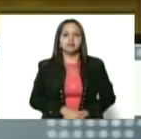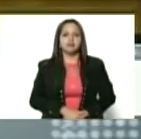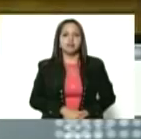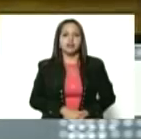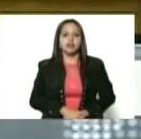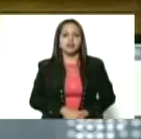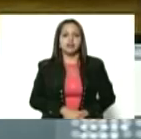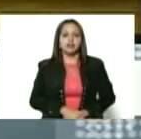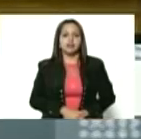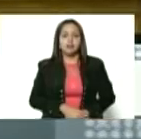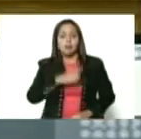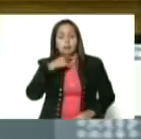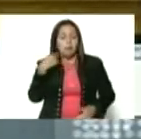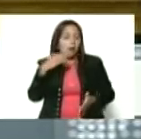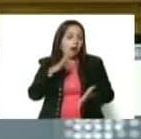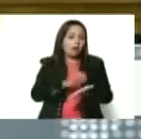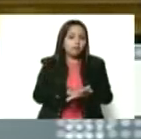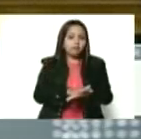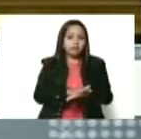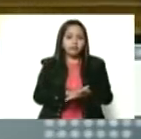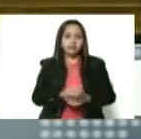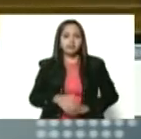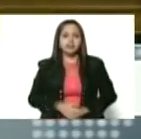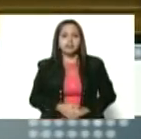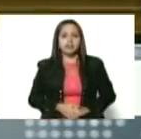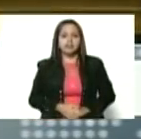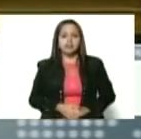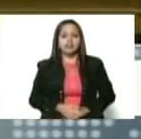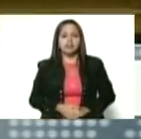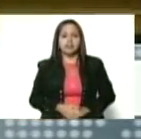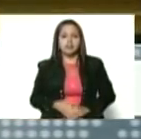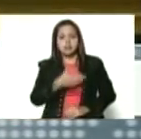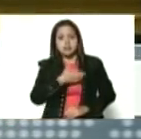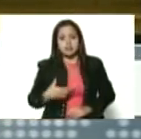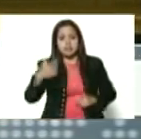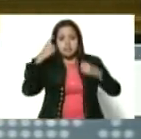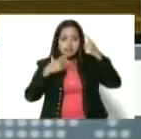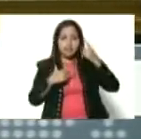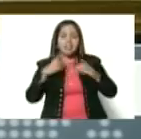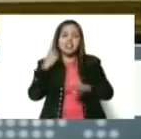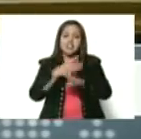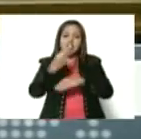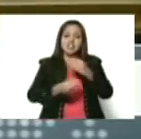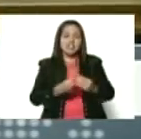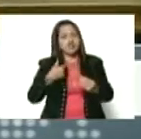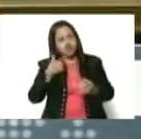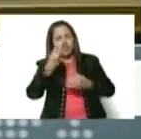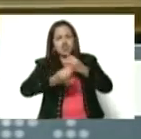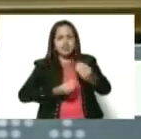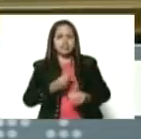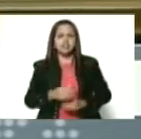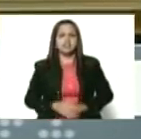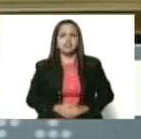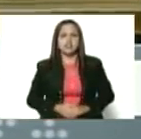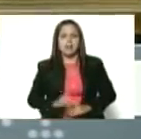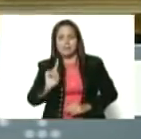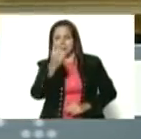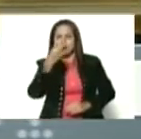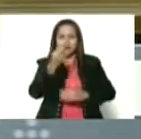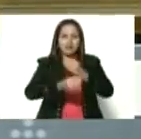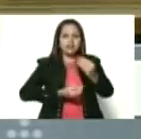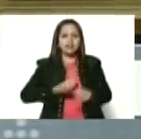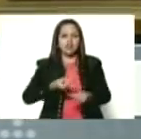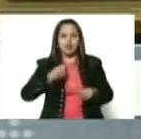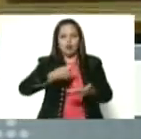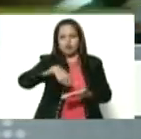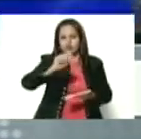absoluta, en los primeros cuatro años, es lo que el vicepresidente tenía que hacer. Y lo hice. Lo primero que hice fue